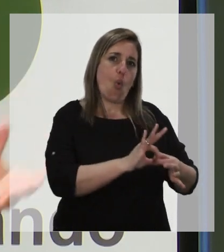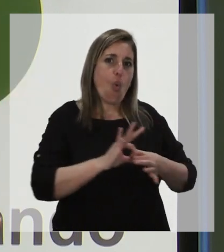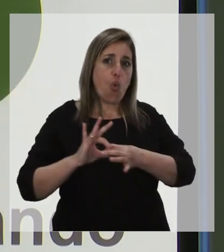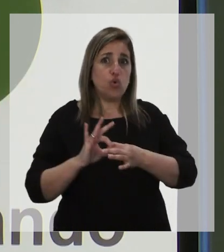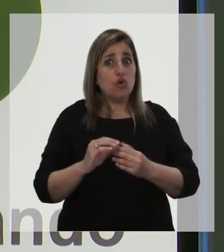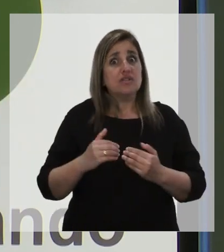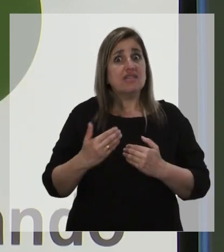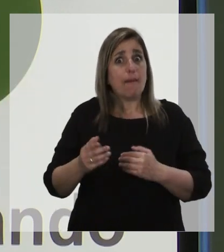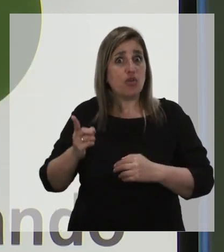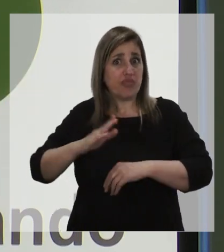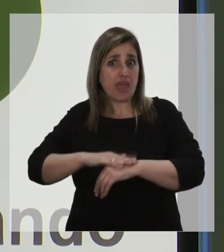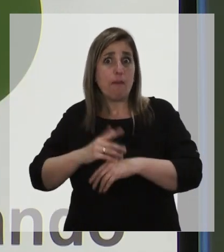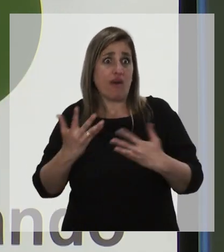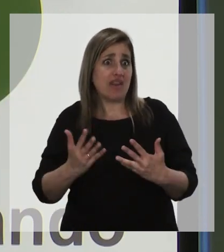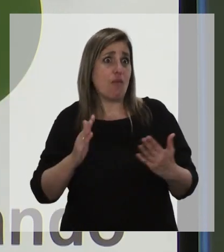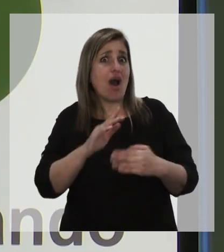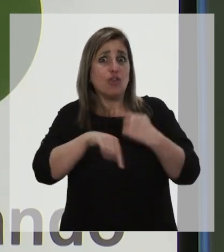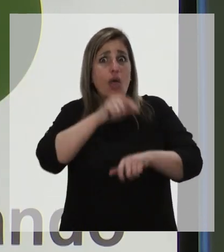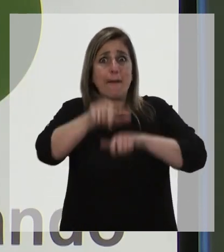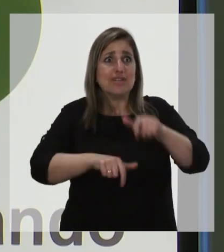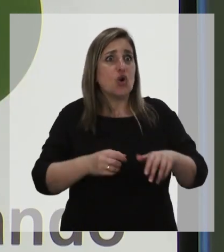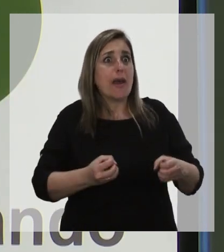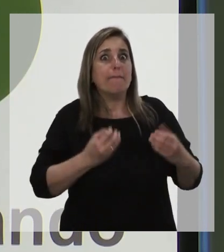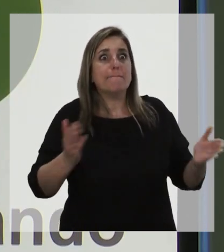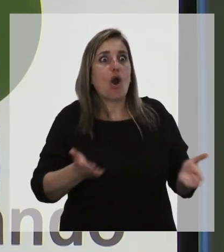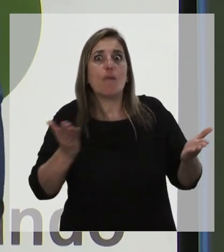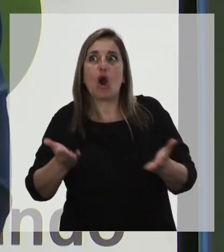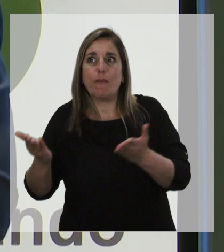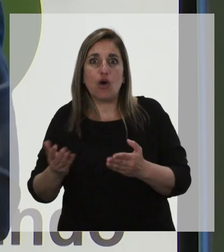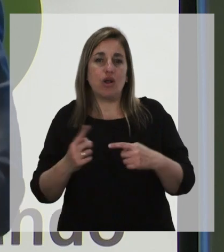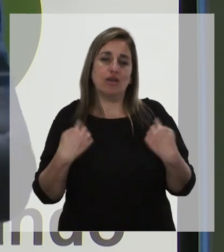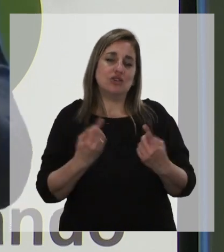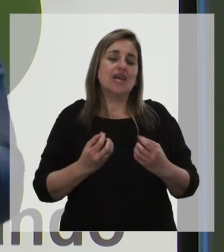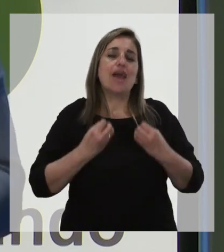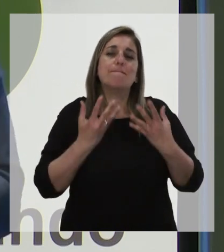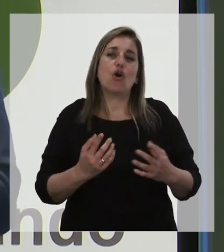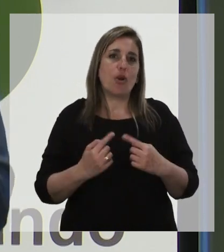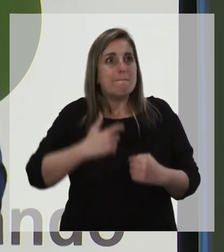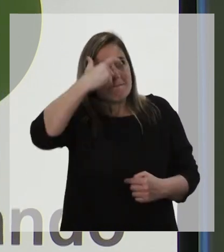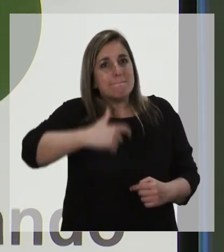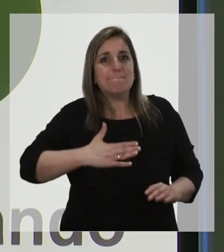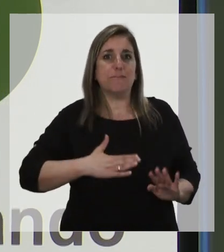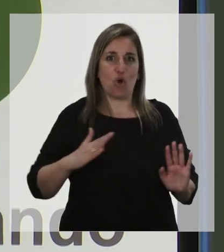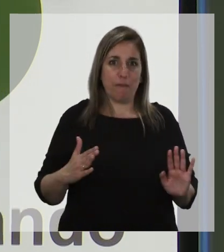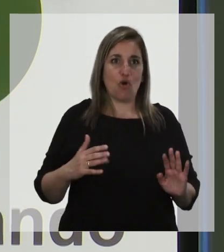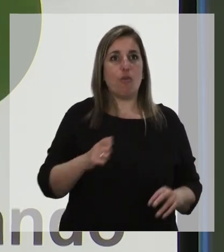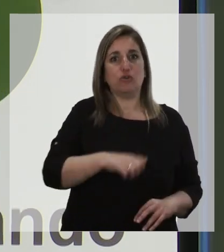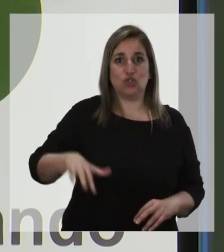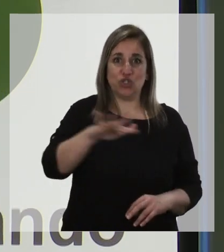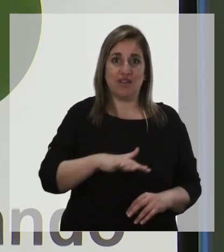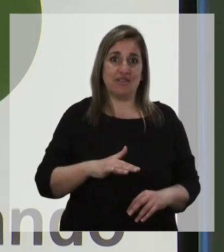damos tiempo al del costado, queremos que al del frente le vaya bien, impulsamos al que viene atrás nuestro, vamos a ser todos mejores como